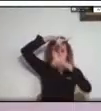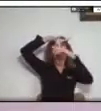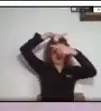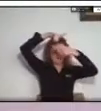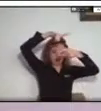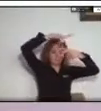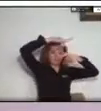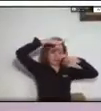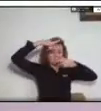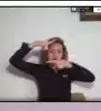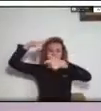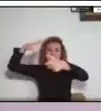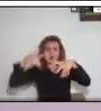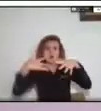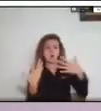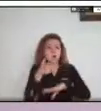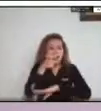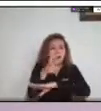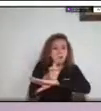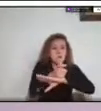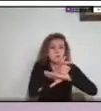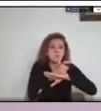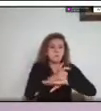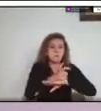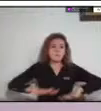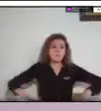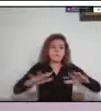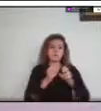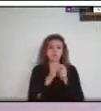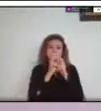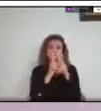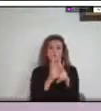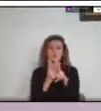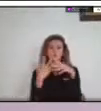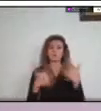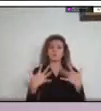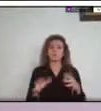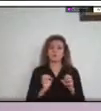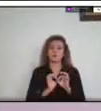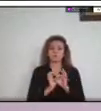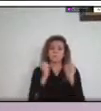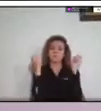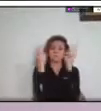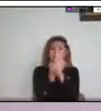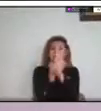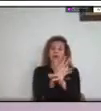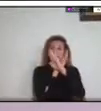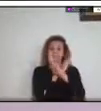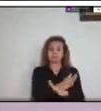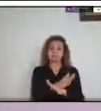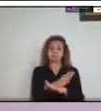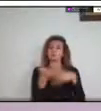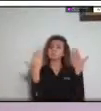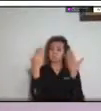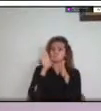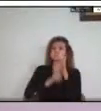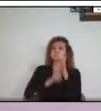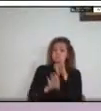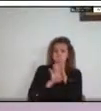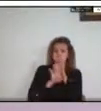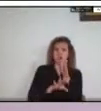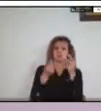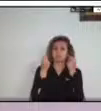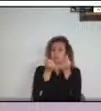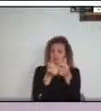riesgo de desastres, donde se incursionan como una alternativa de bajo costo, rapidez y precisión. El día de